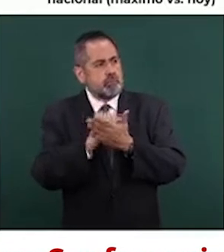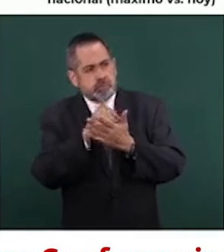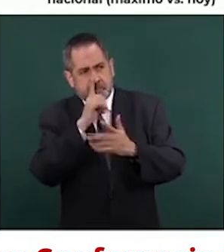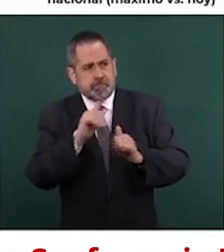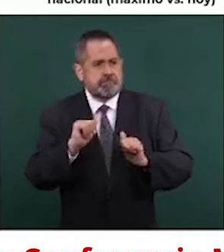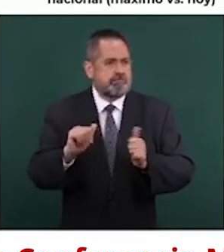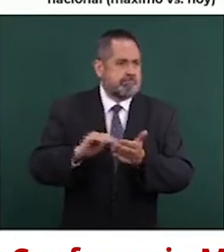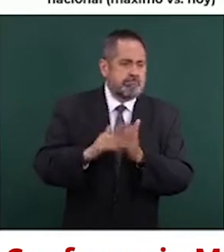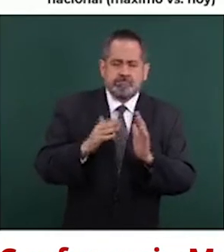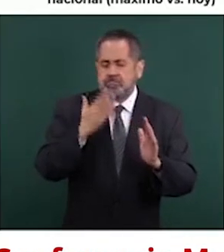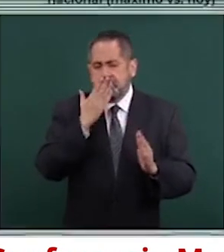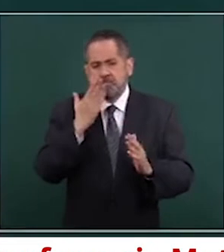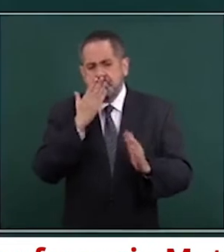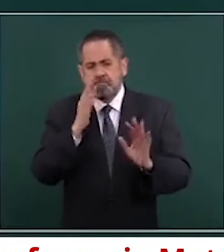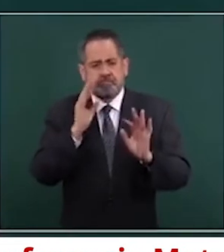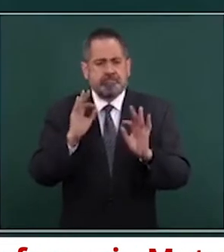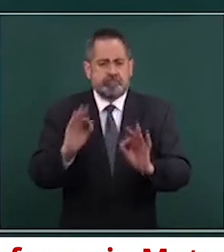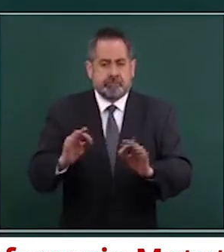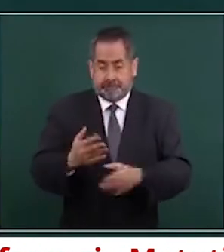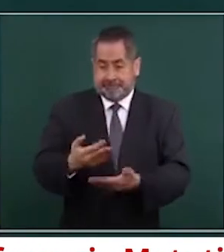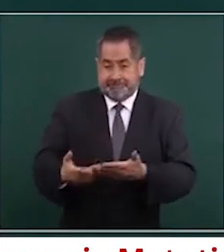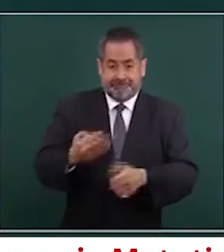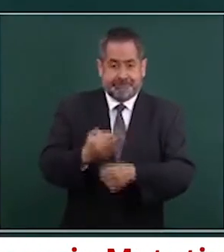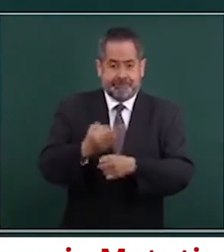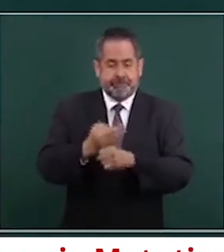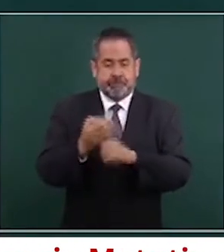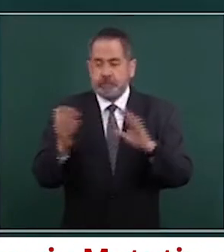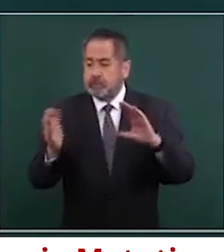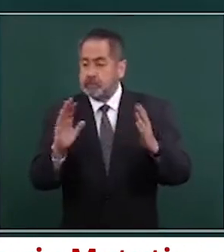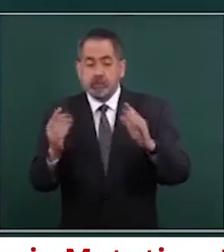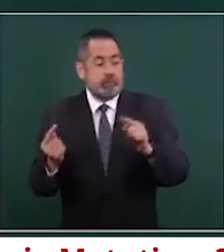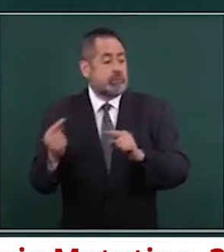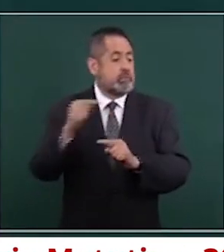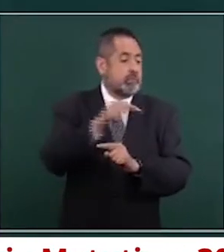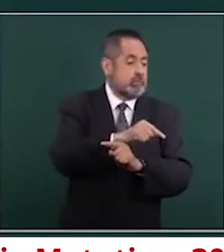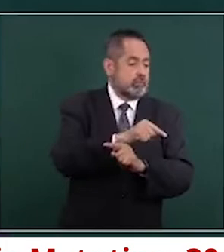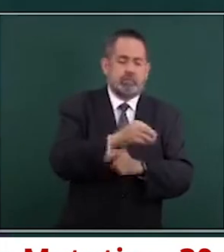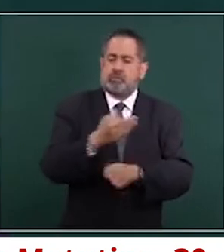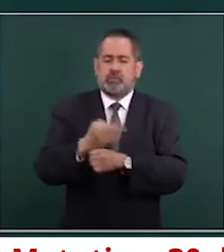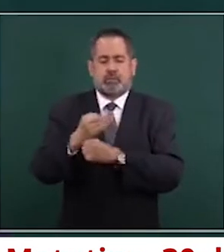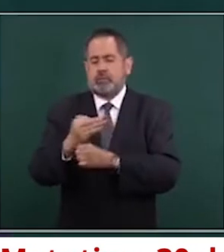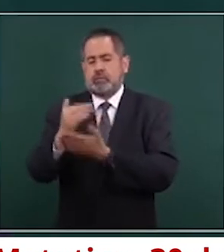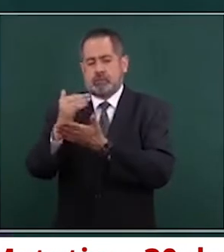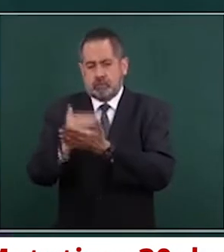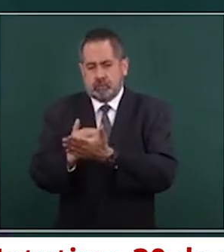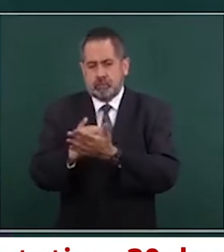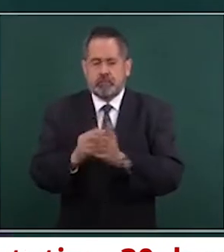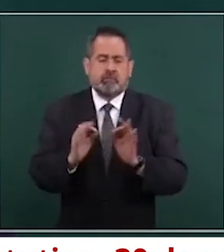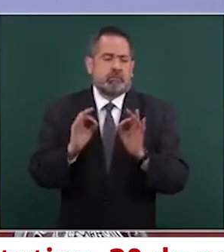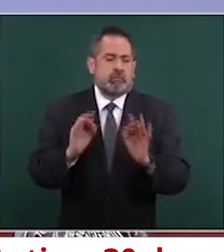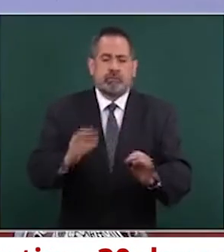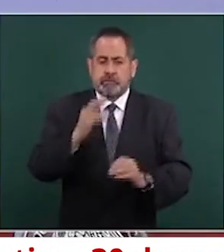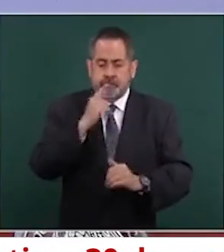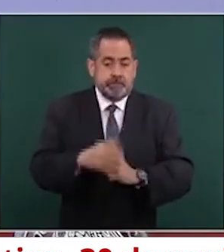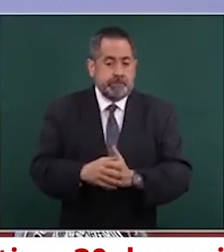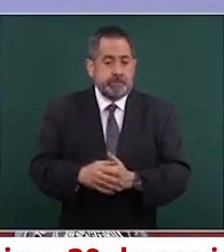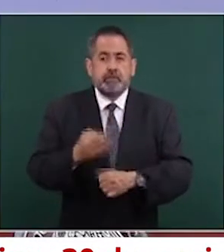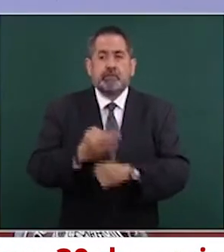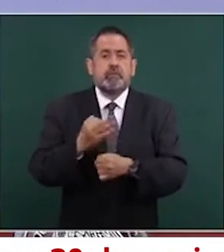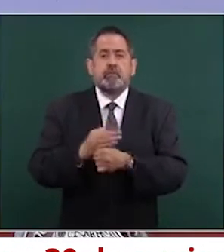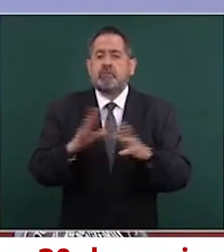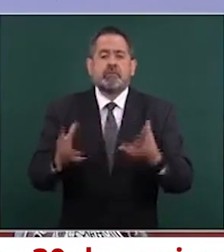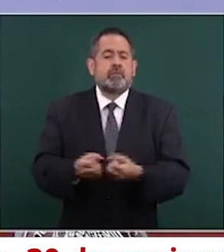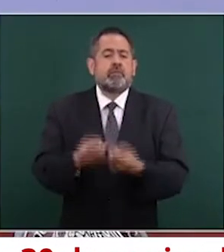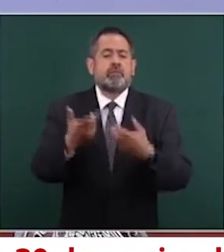cuando vemos las cifras de este momento paradas con el punto máximo de la segunda ola. Y en este momento tenemos una